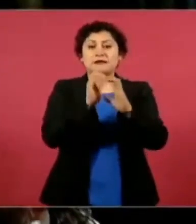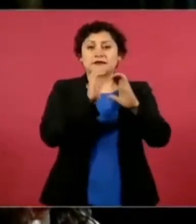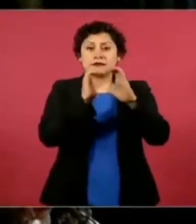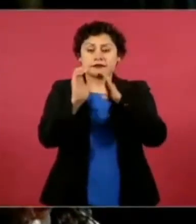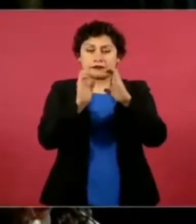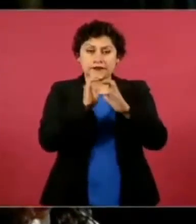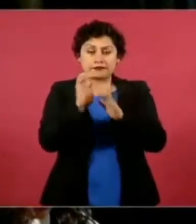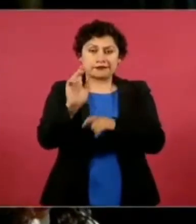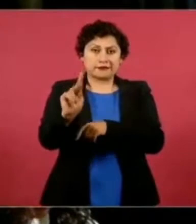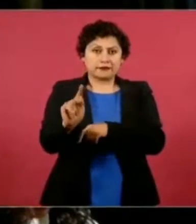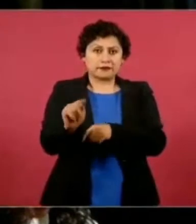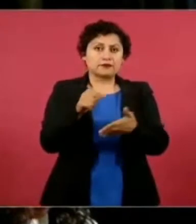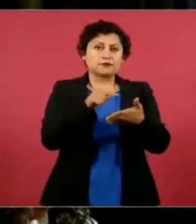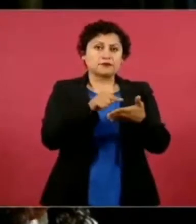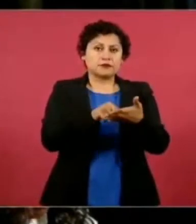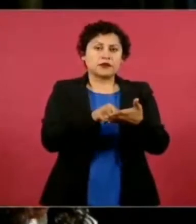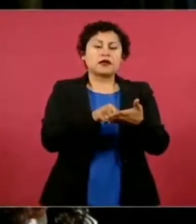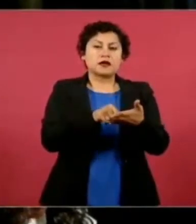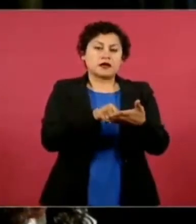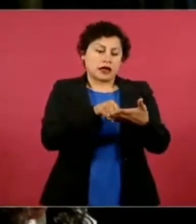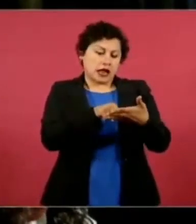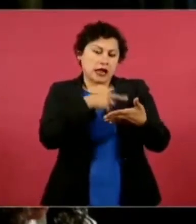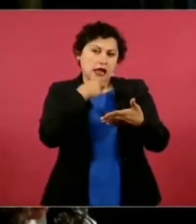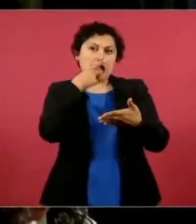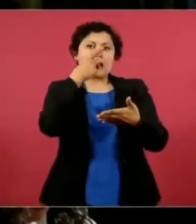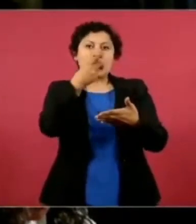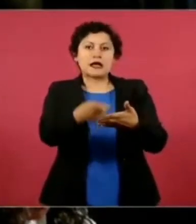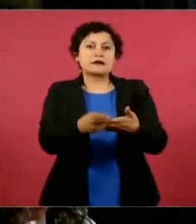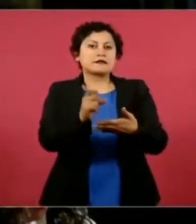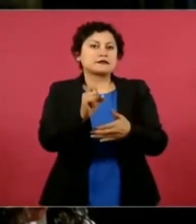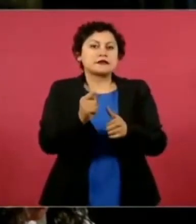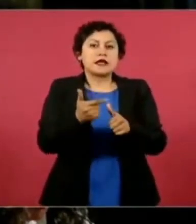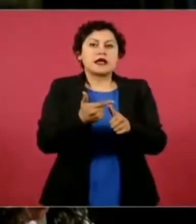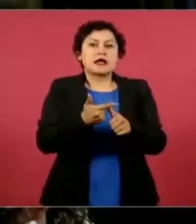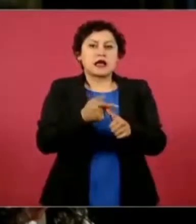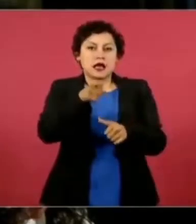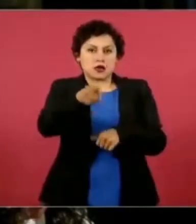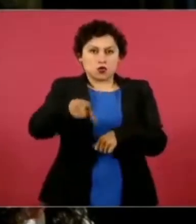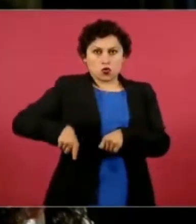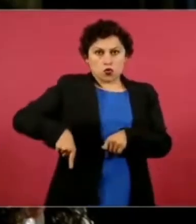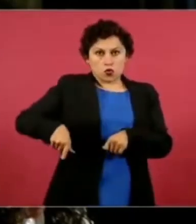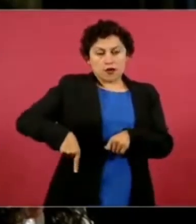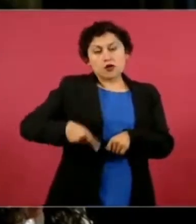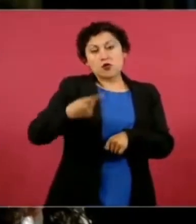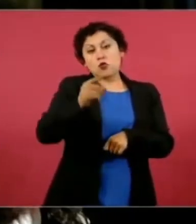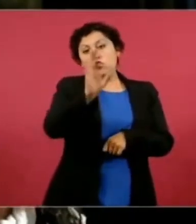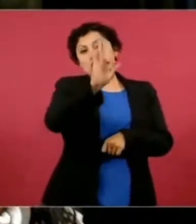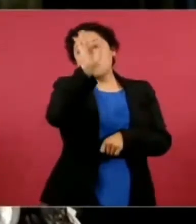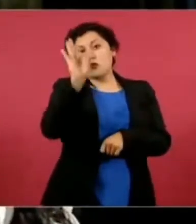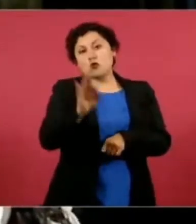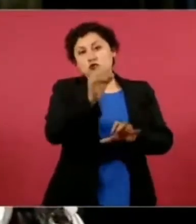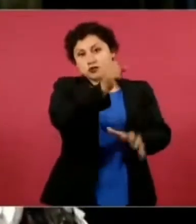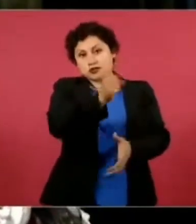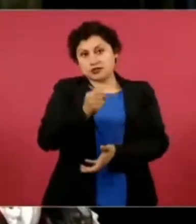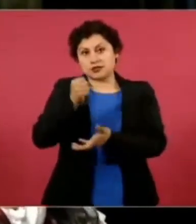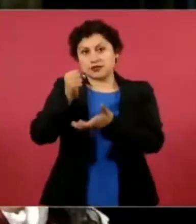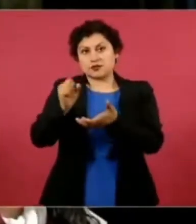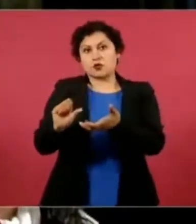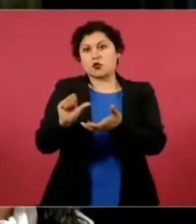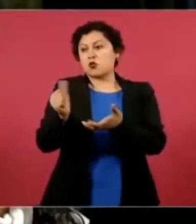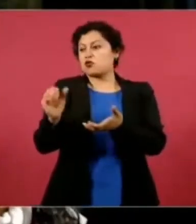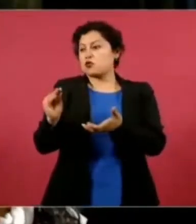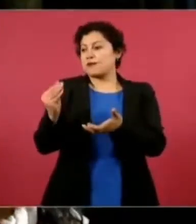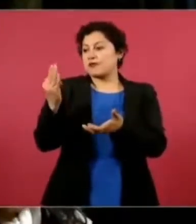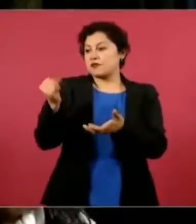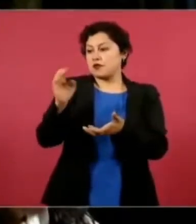financiamiento por parte de la publicidad gubernamental, el 1%, eso quiere decir que el 99 queda en el resto de los